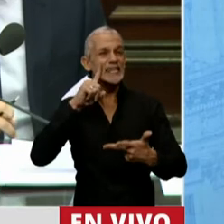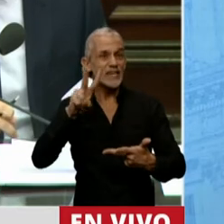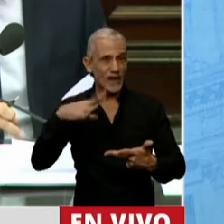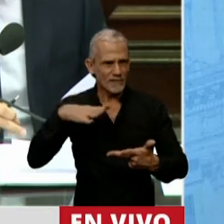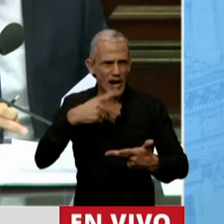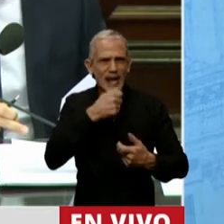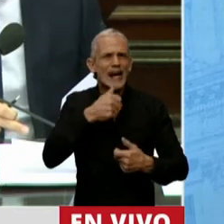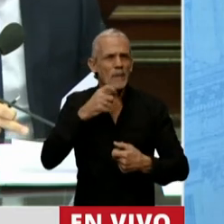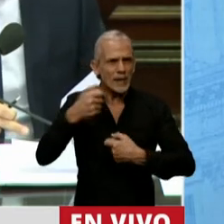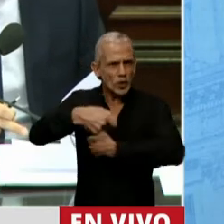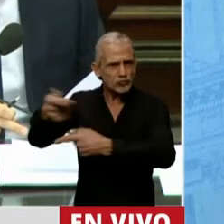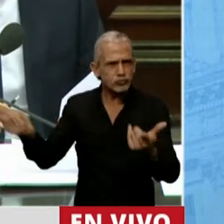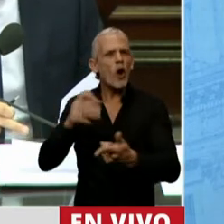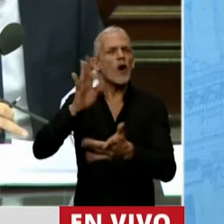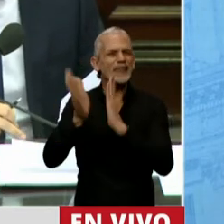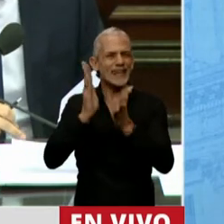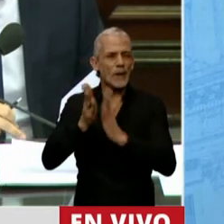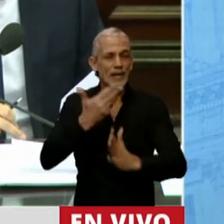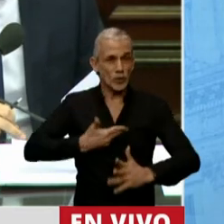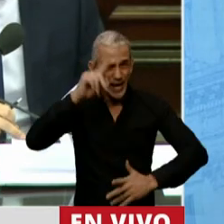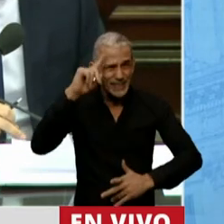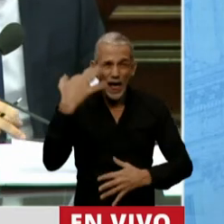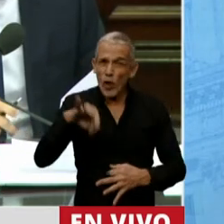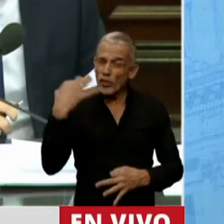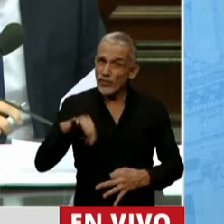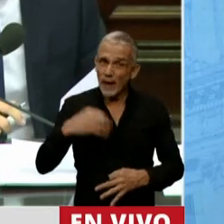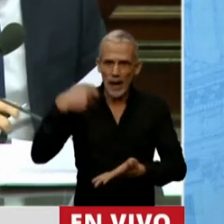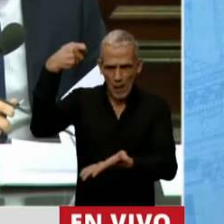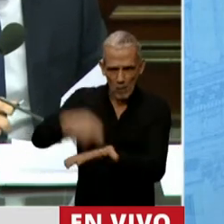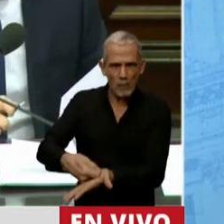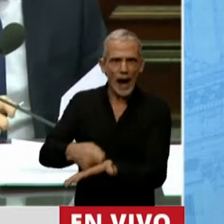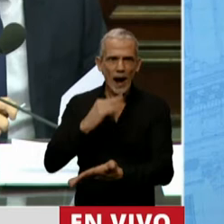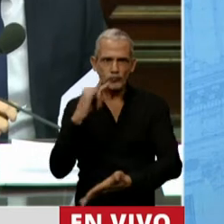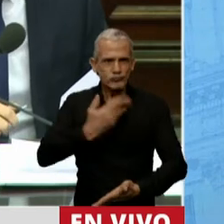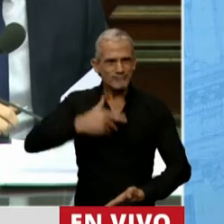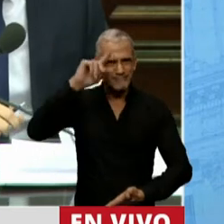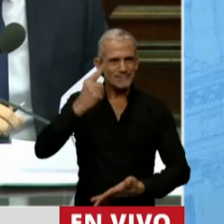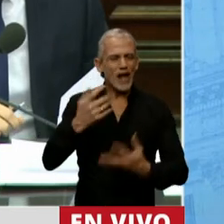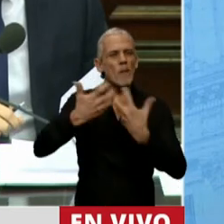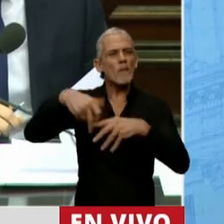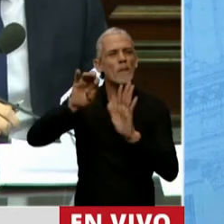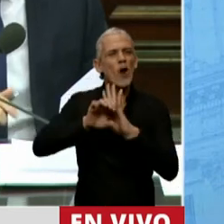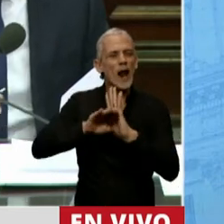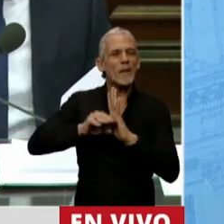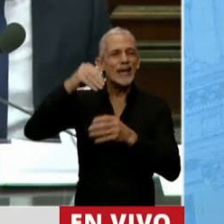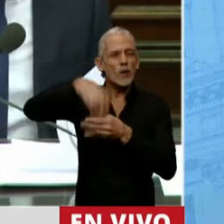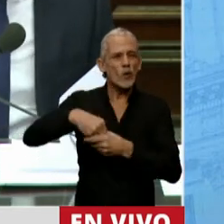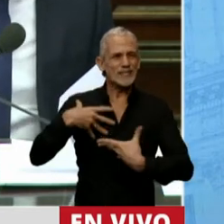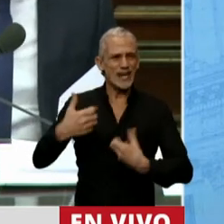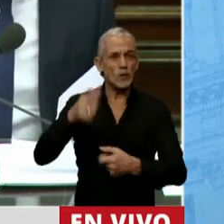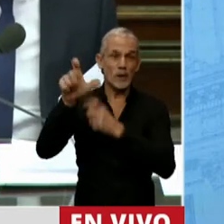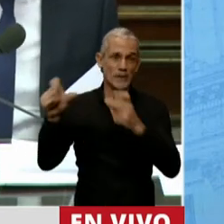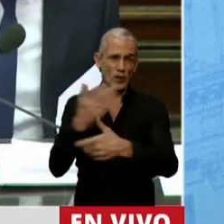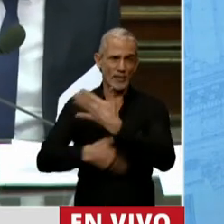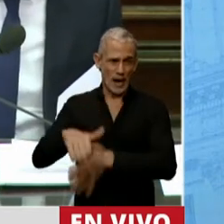así como también los tratamientos que el Estado tiene la obligación de pagar en el programa Incluir Salud para las Personas con Discapacidad.